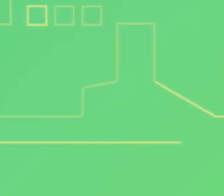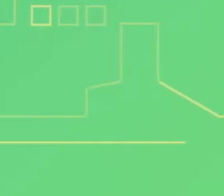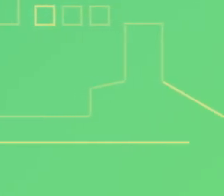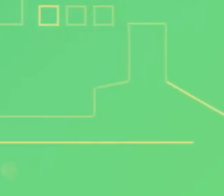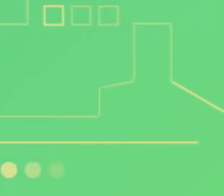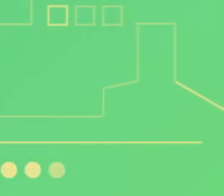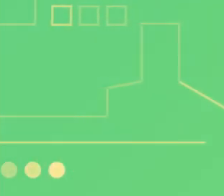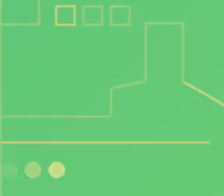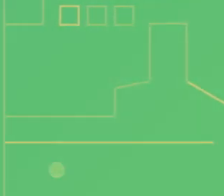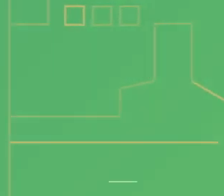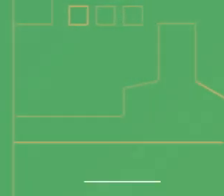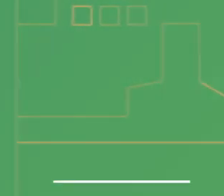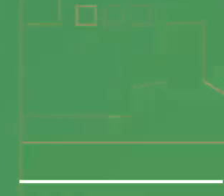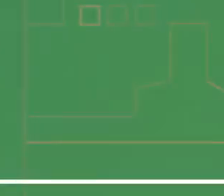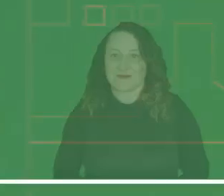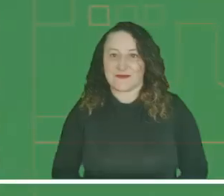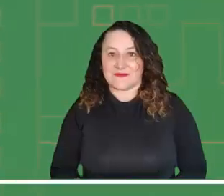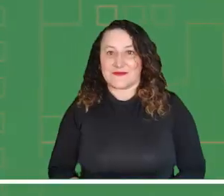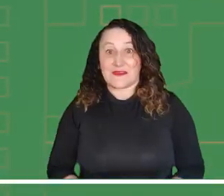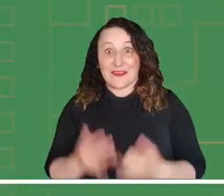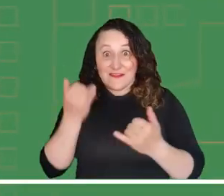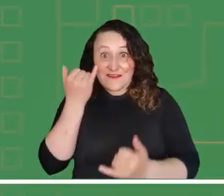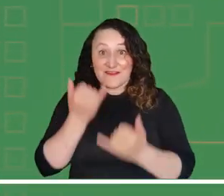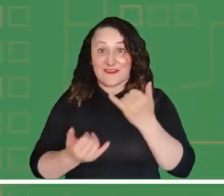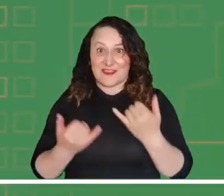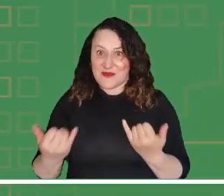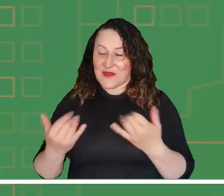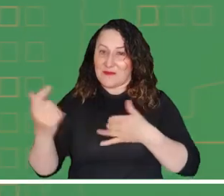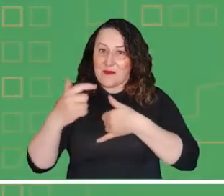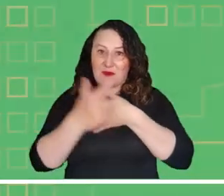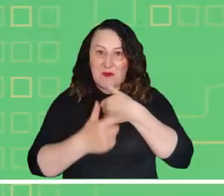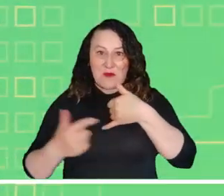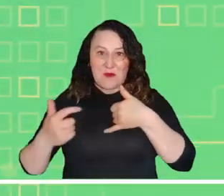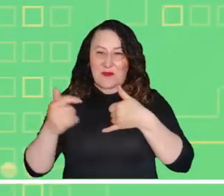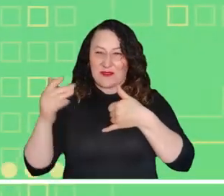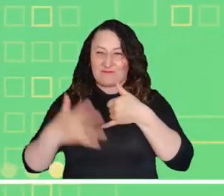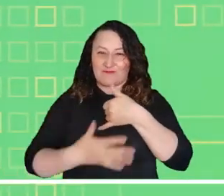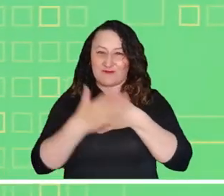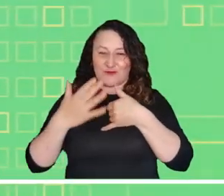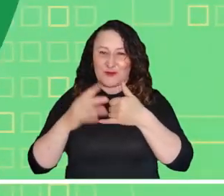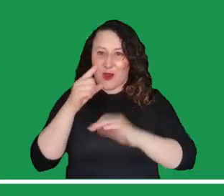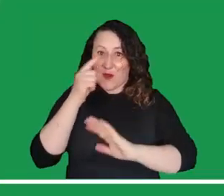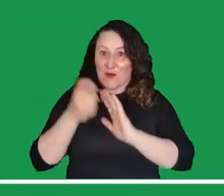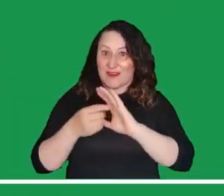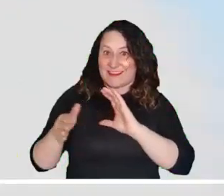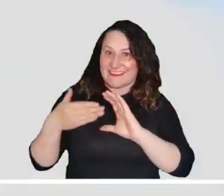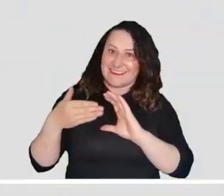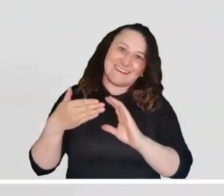Cerramos esta jornada con nuestro recorrido nocturno por todo el territorio nacional.